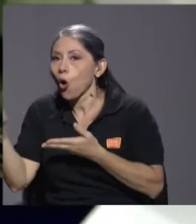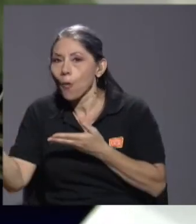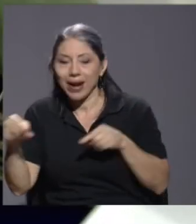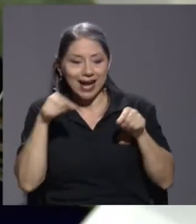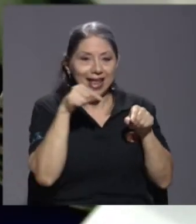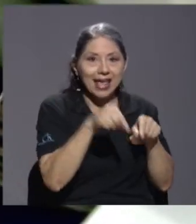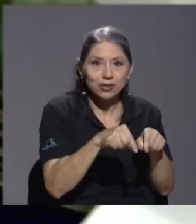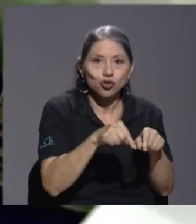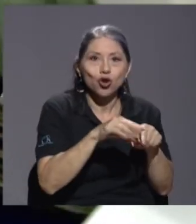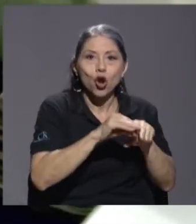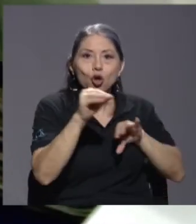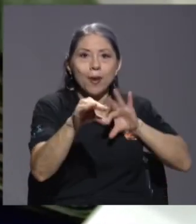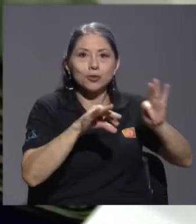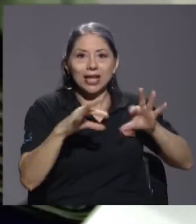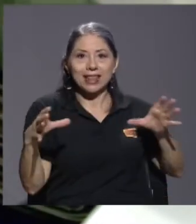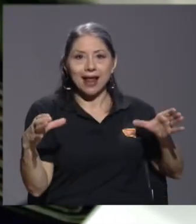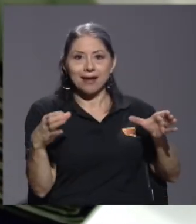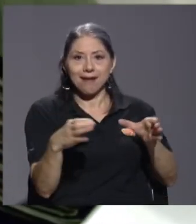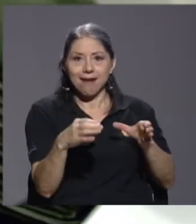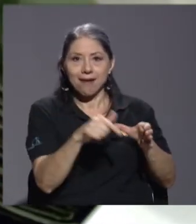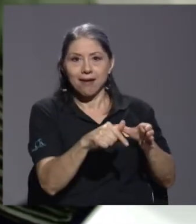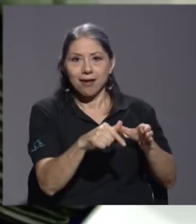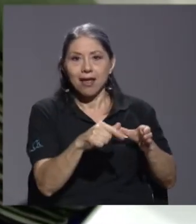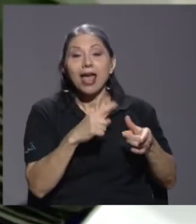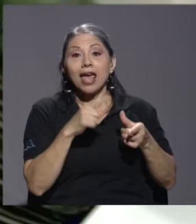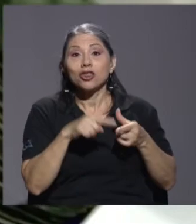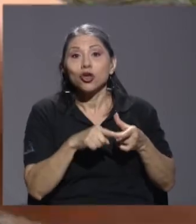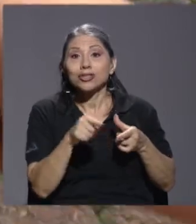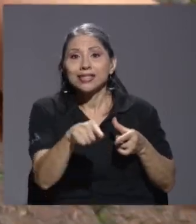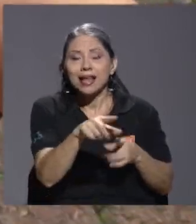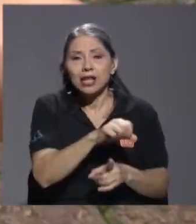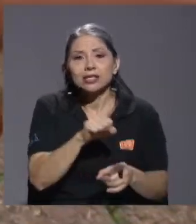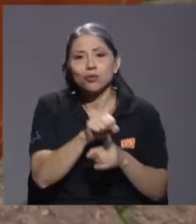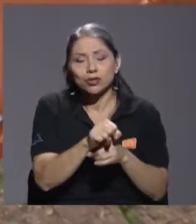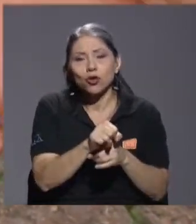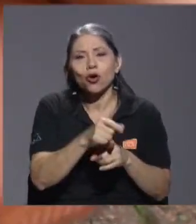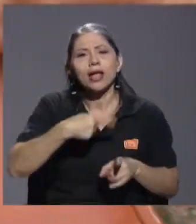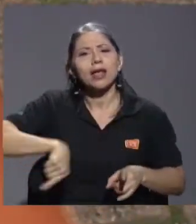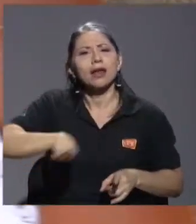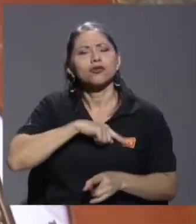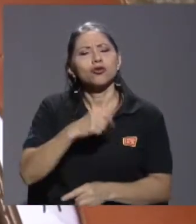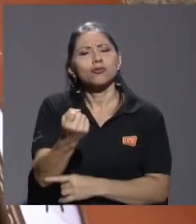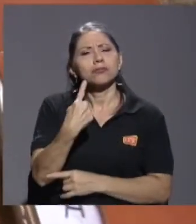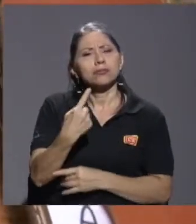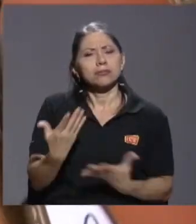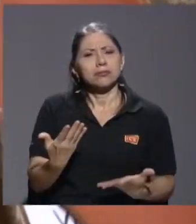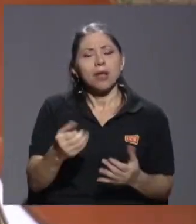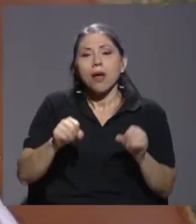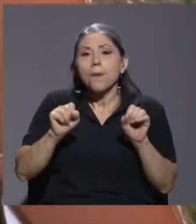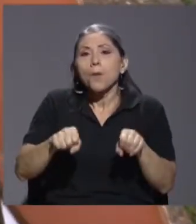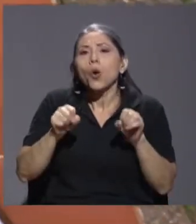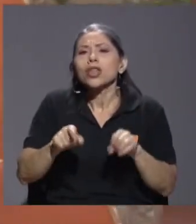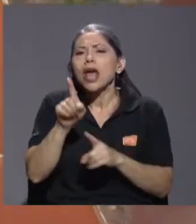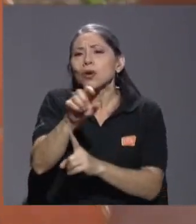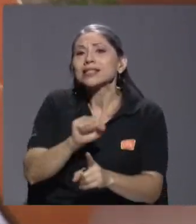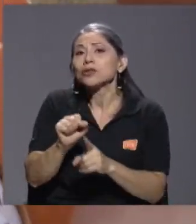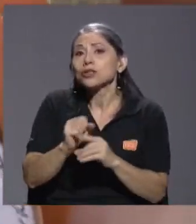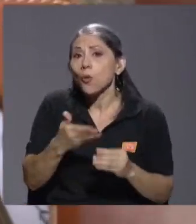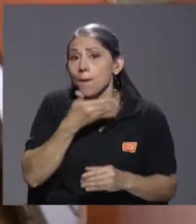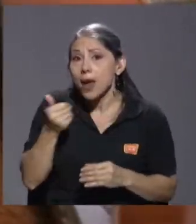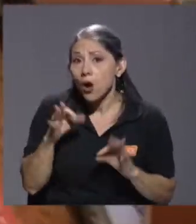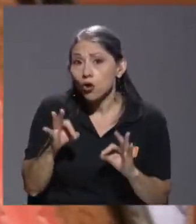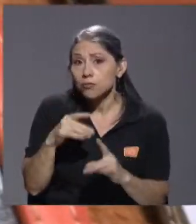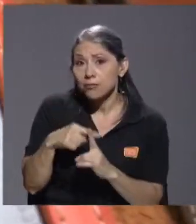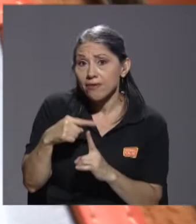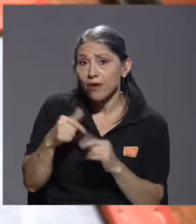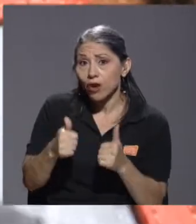ingresos? Y entonces tenemos un escenario donde nos hacemos la siguiente pregunta. ¿Podría existir un escenario más favorable para